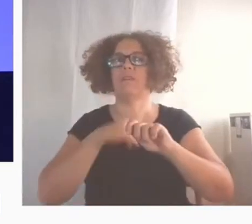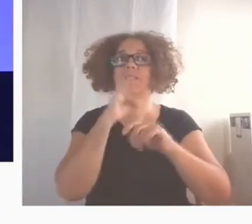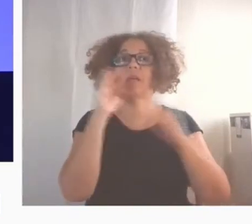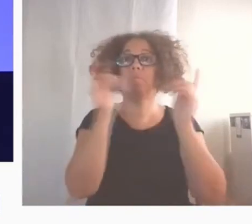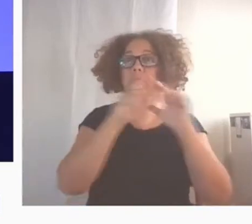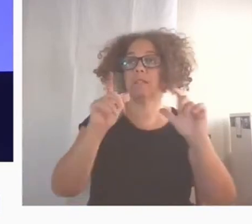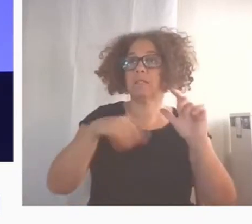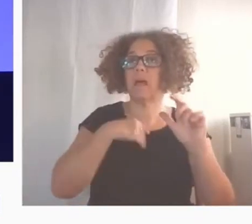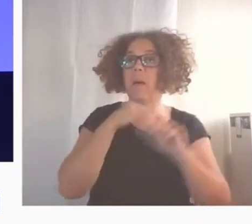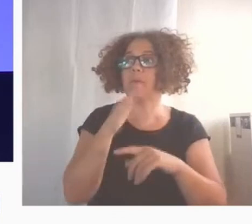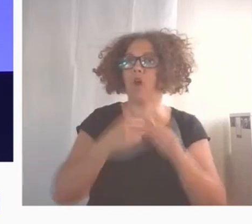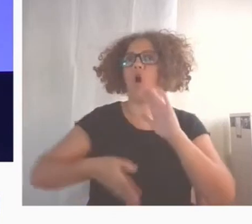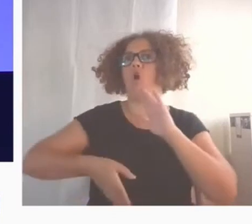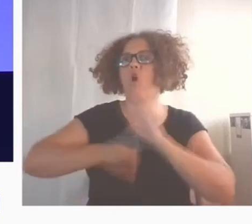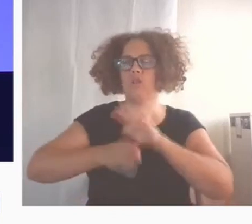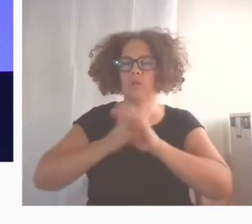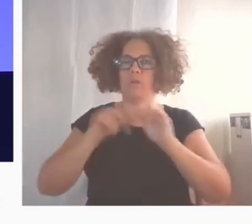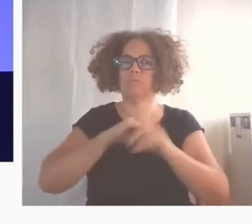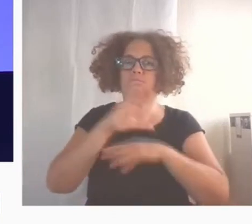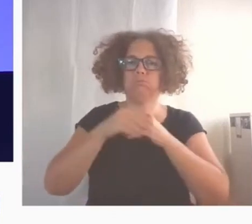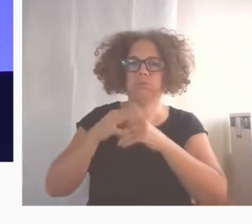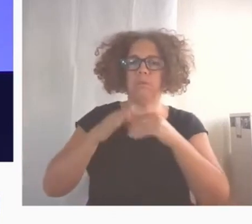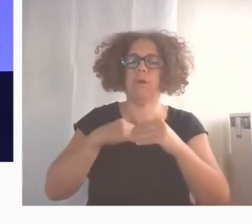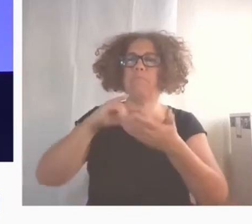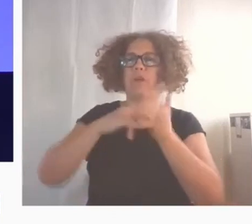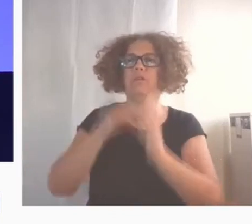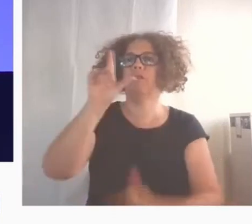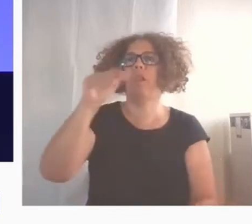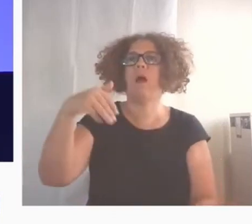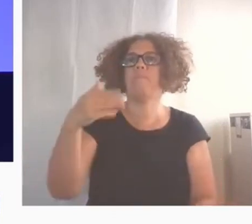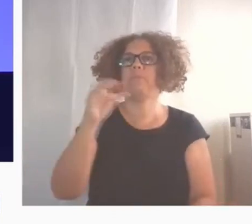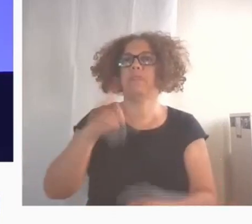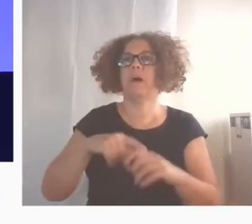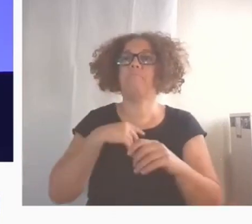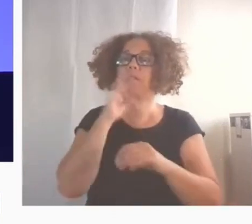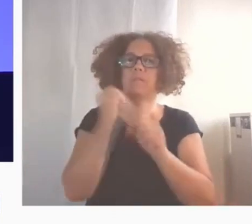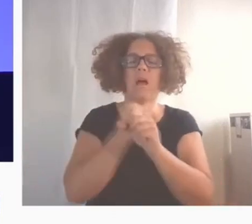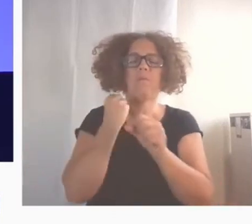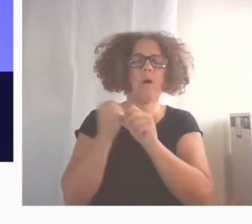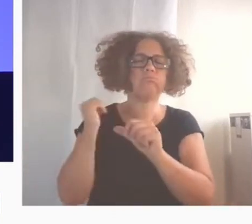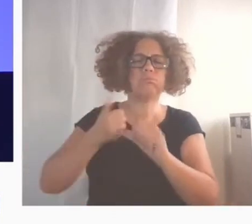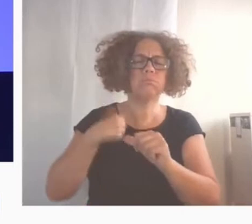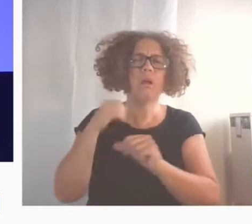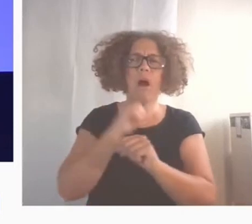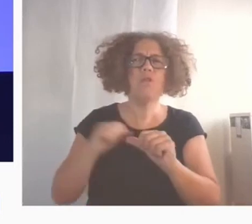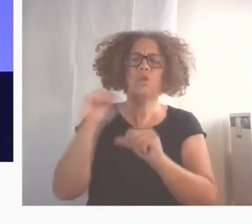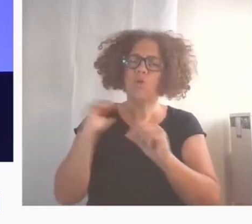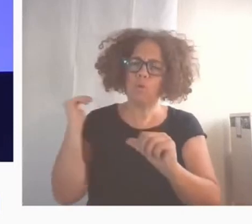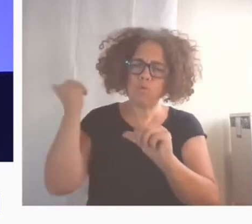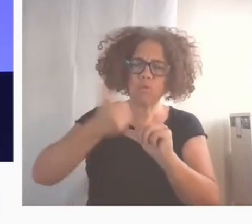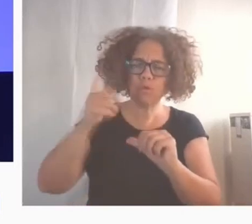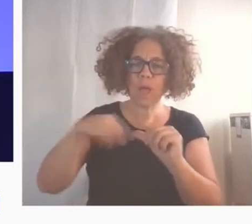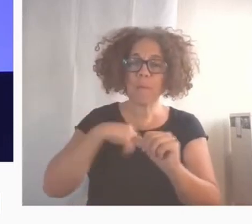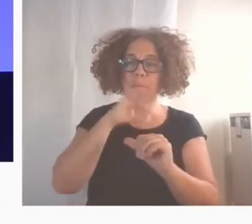siguen sumando a esta iniciativa del proyecto Labme, la consecuencia del trabajo que lleva realizando desde hace muchos años el Laboratorio de